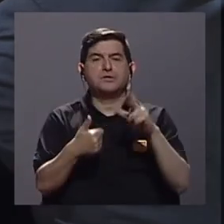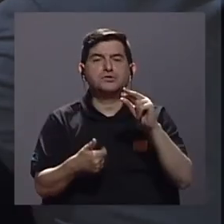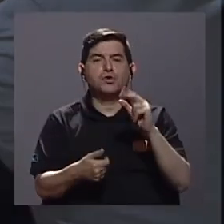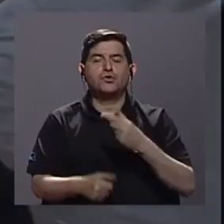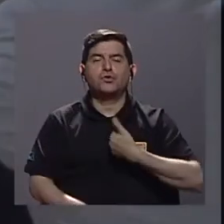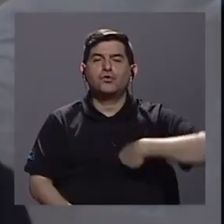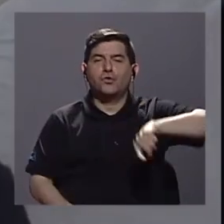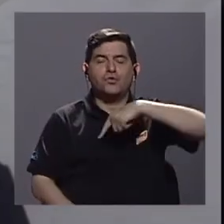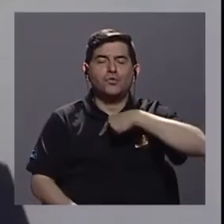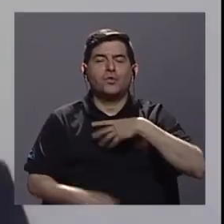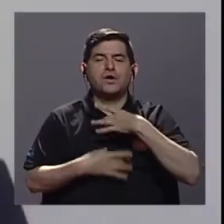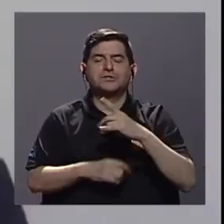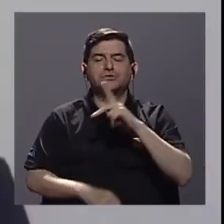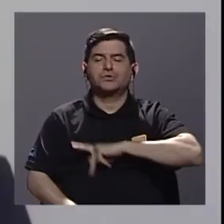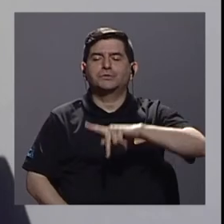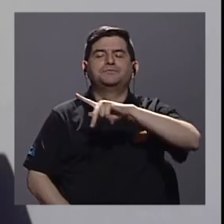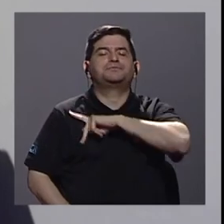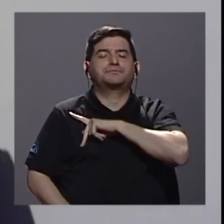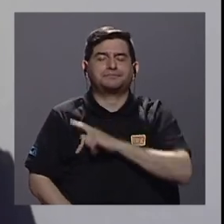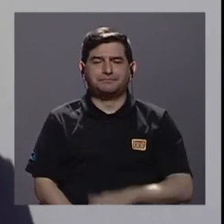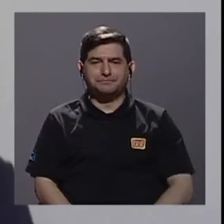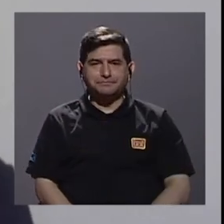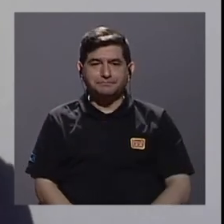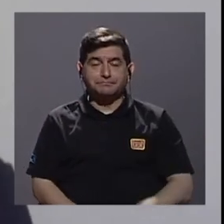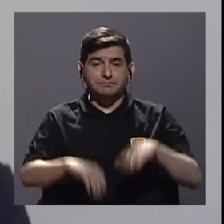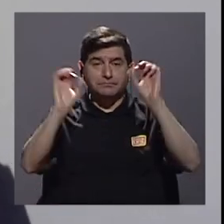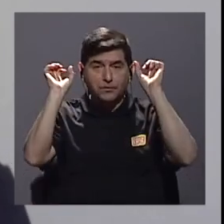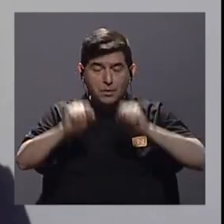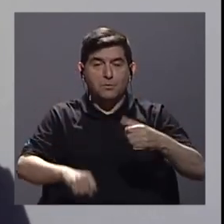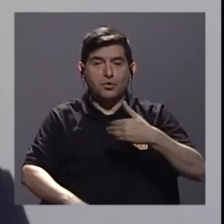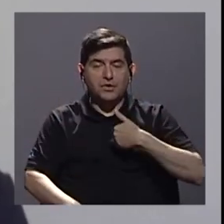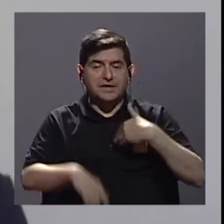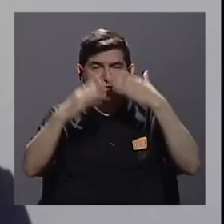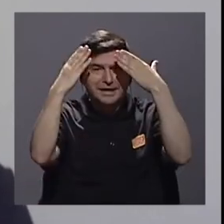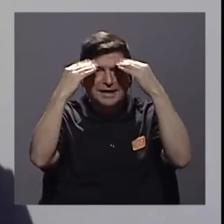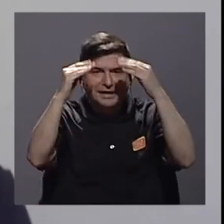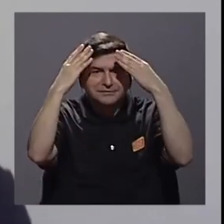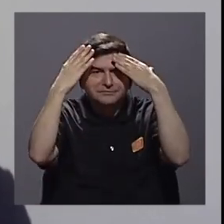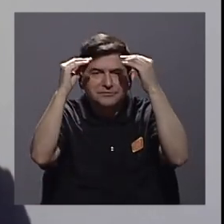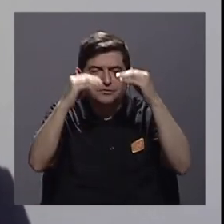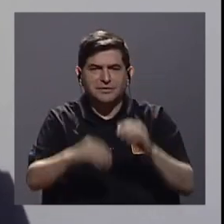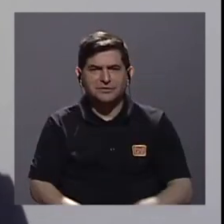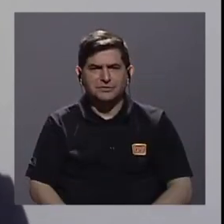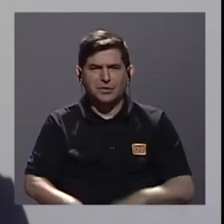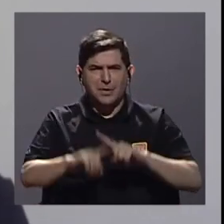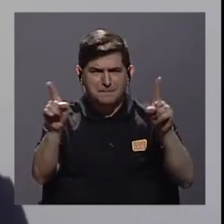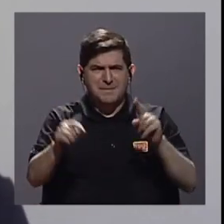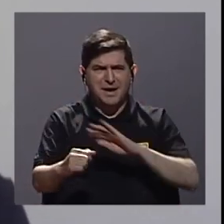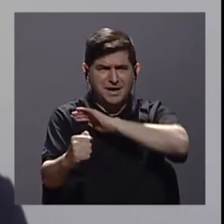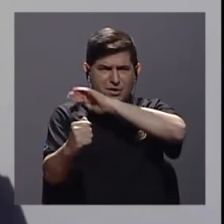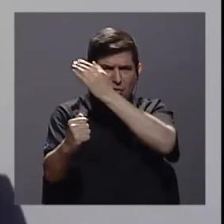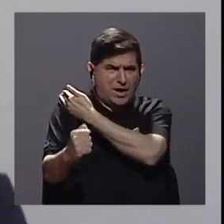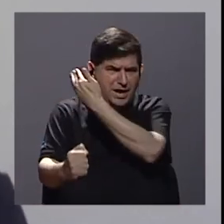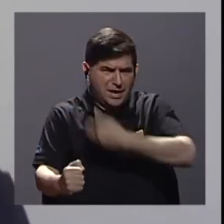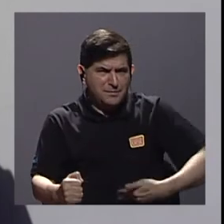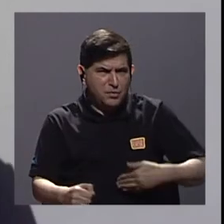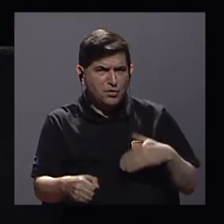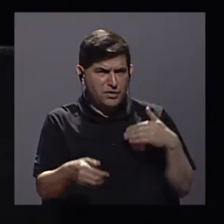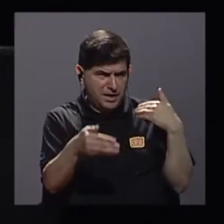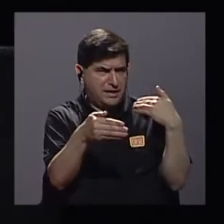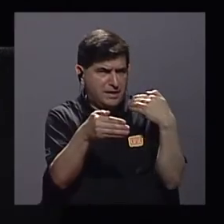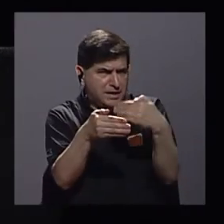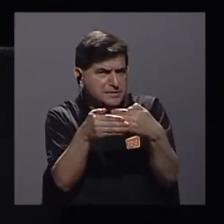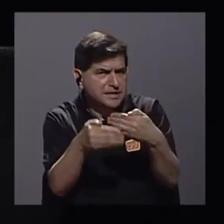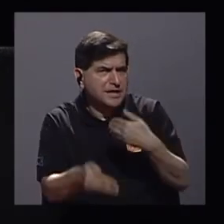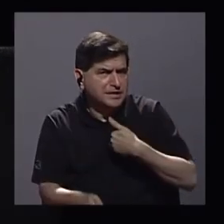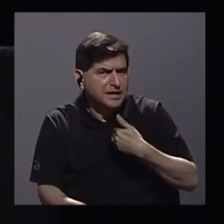nuestros intereses individuales, ¿verdad? Y poder tener, digamos, información. Pero se ha acercado al Ejecutivo. Se ha acercado al